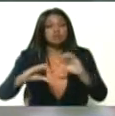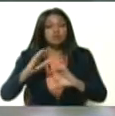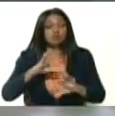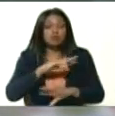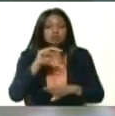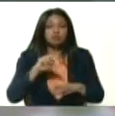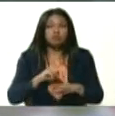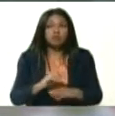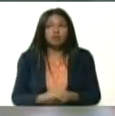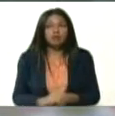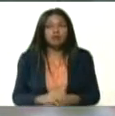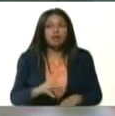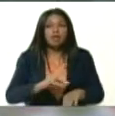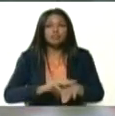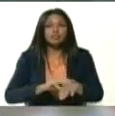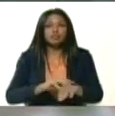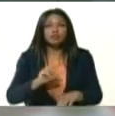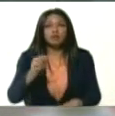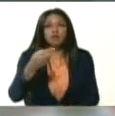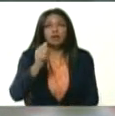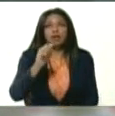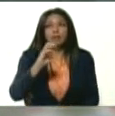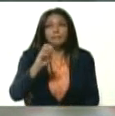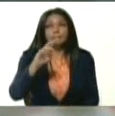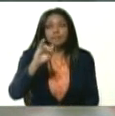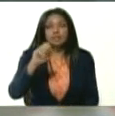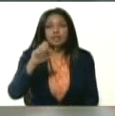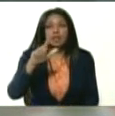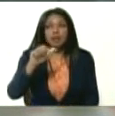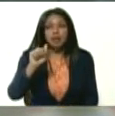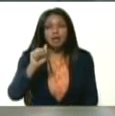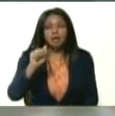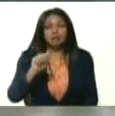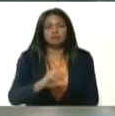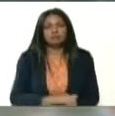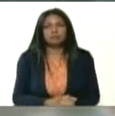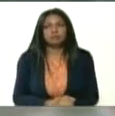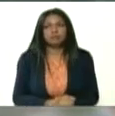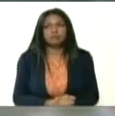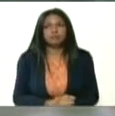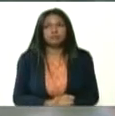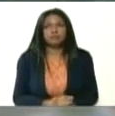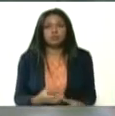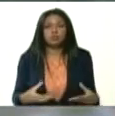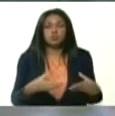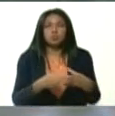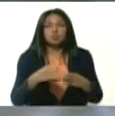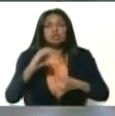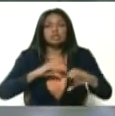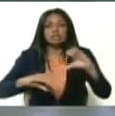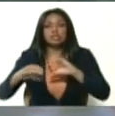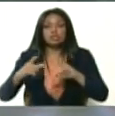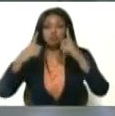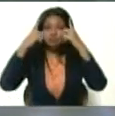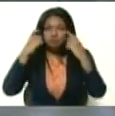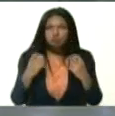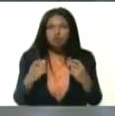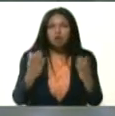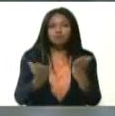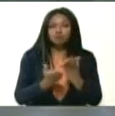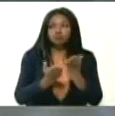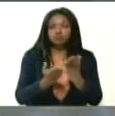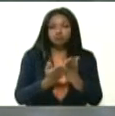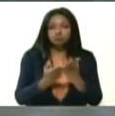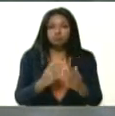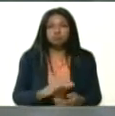dirige la doctora Gabriela Jiménez, las academias de ciencia, los expertos, los estudiosos,